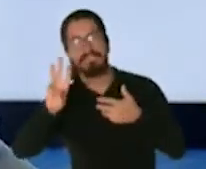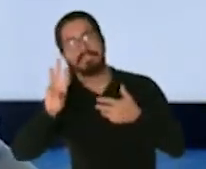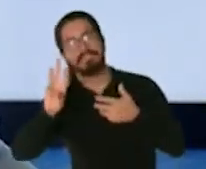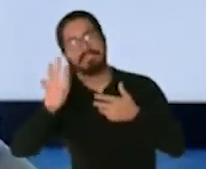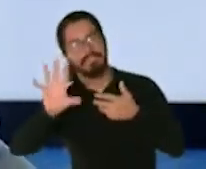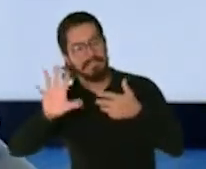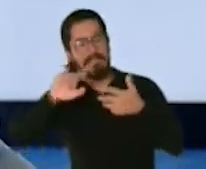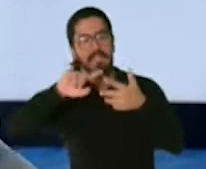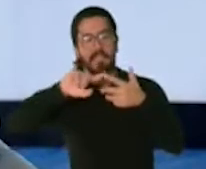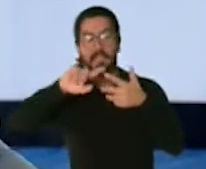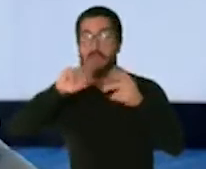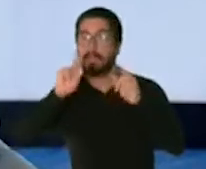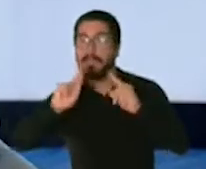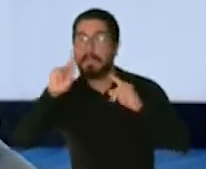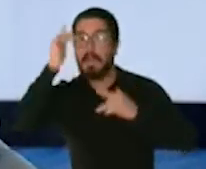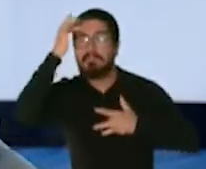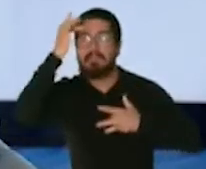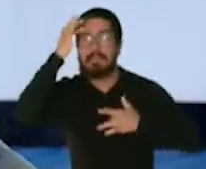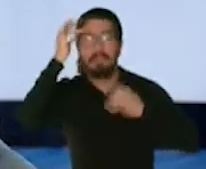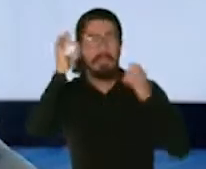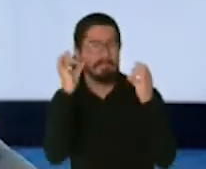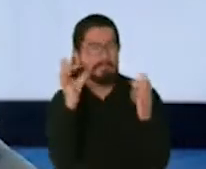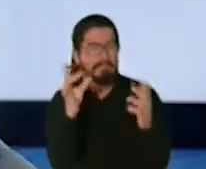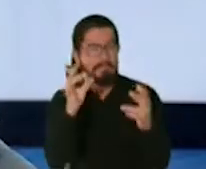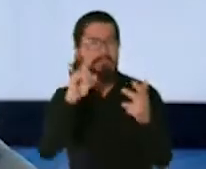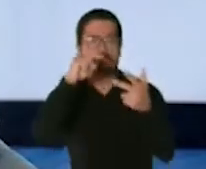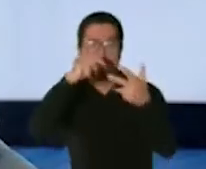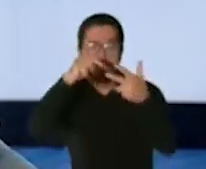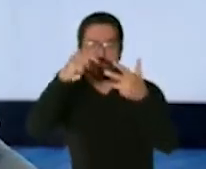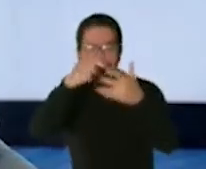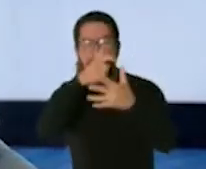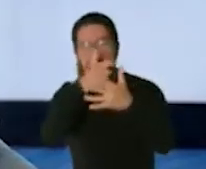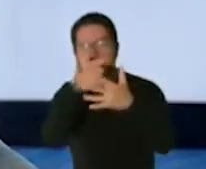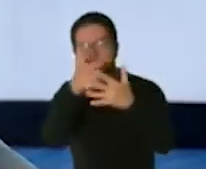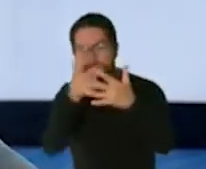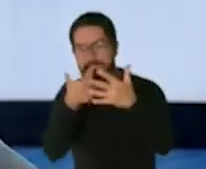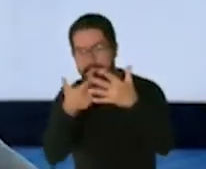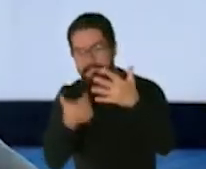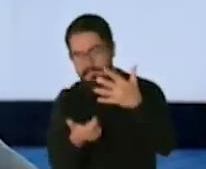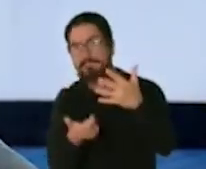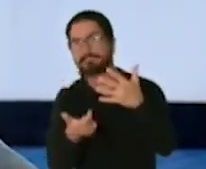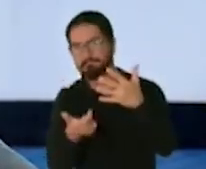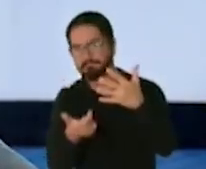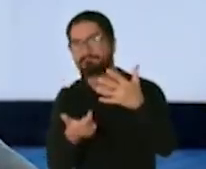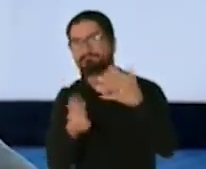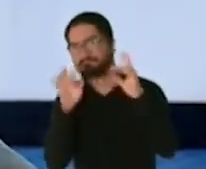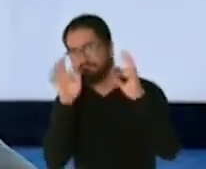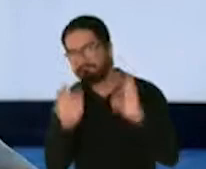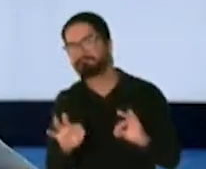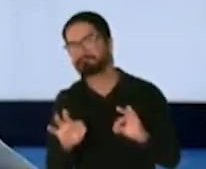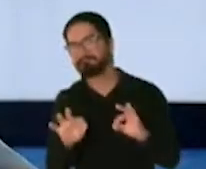que tienen enfermedades crónicas las reciban, y así sucesivamente. O sea, esas